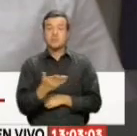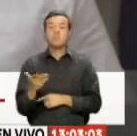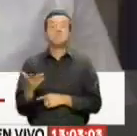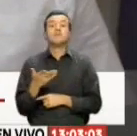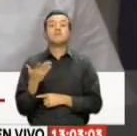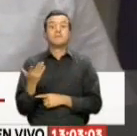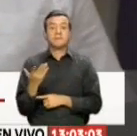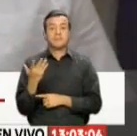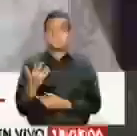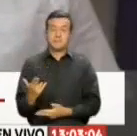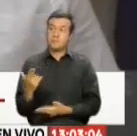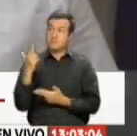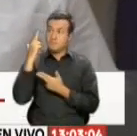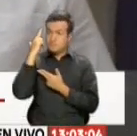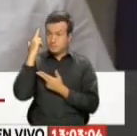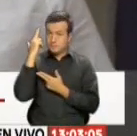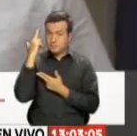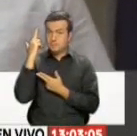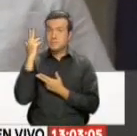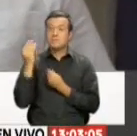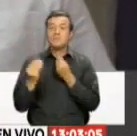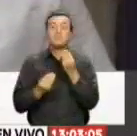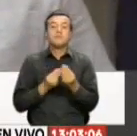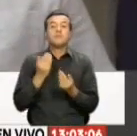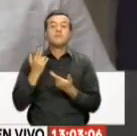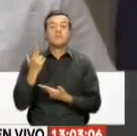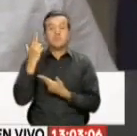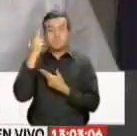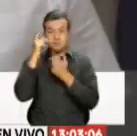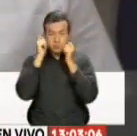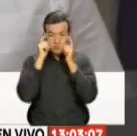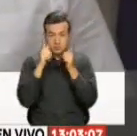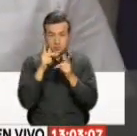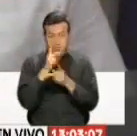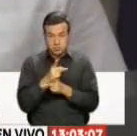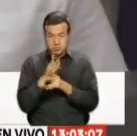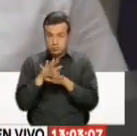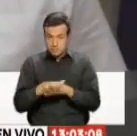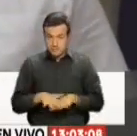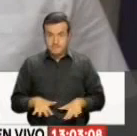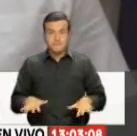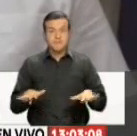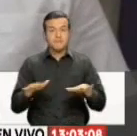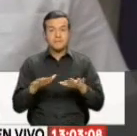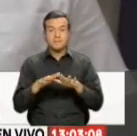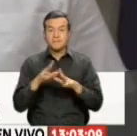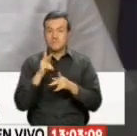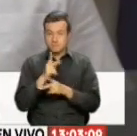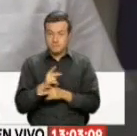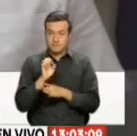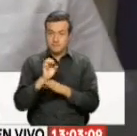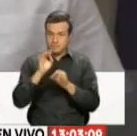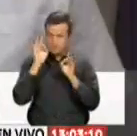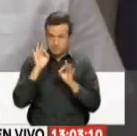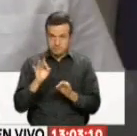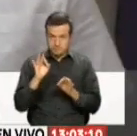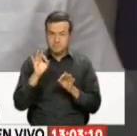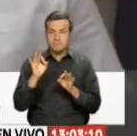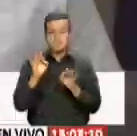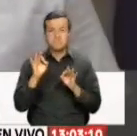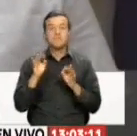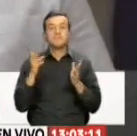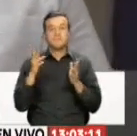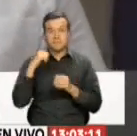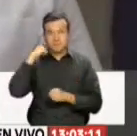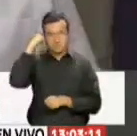las Fuerzas Armadas intervendrán directamente en la protección efectivamente de los intereses del Ecuador en el marco de lo que establece